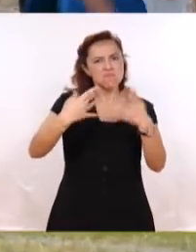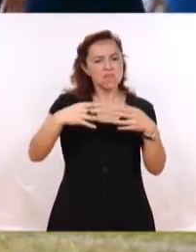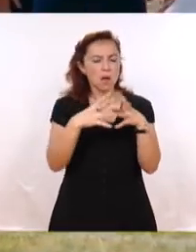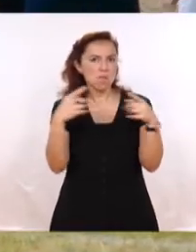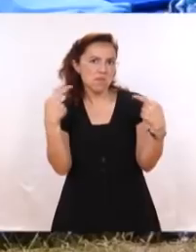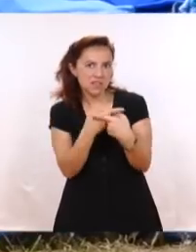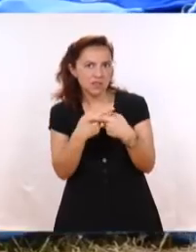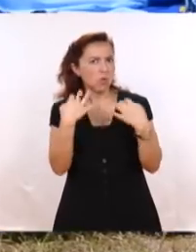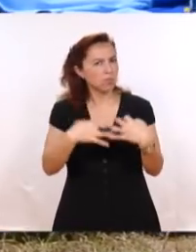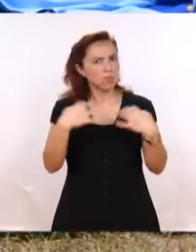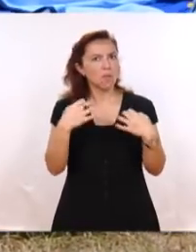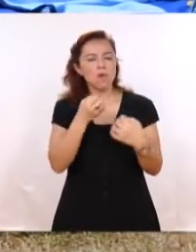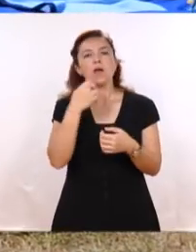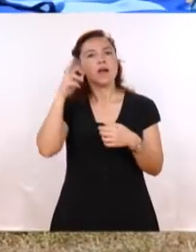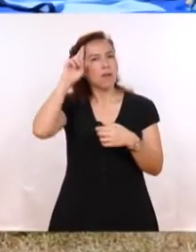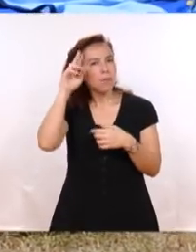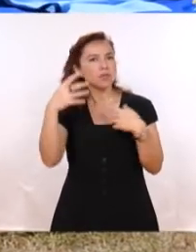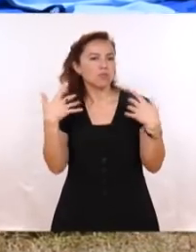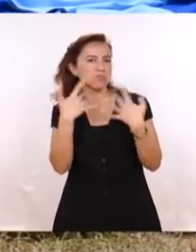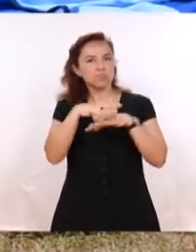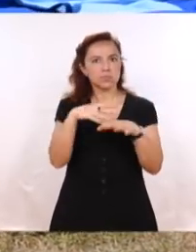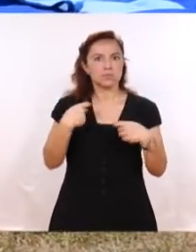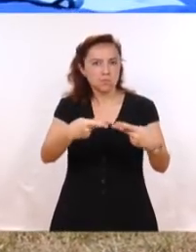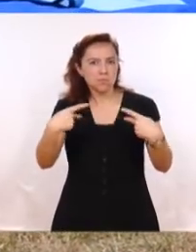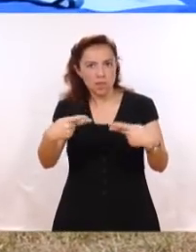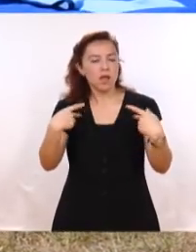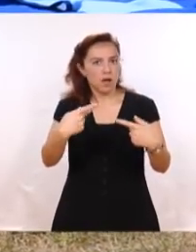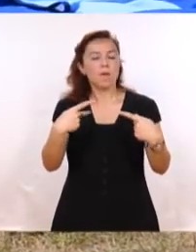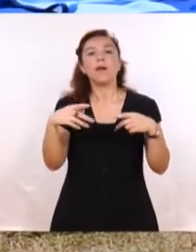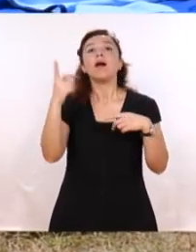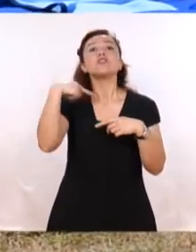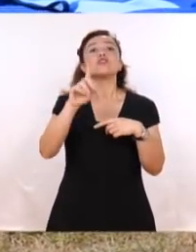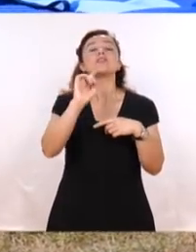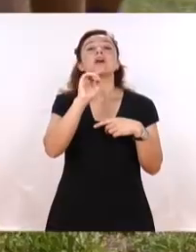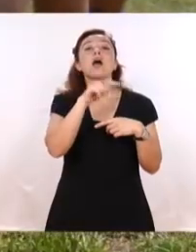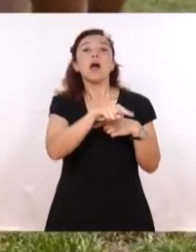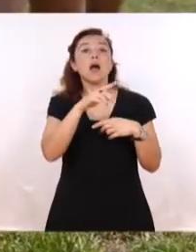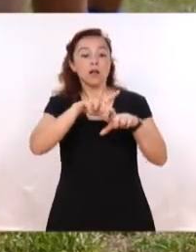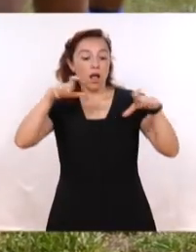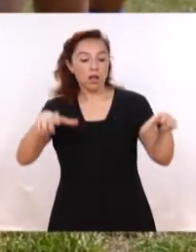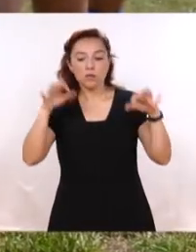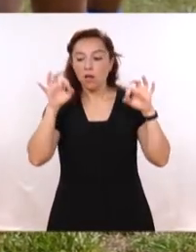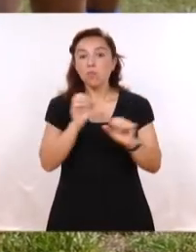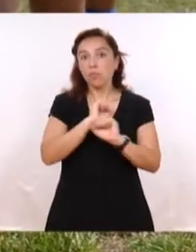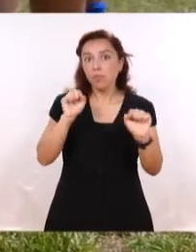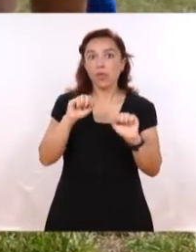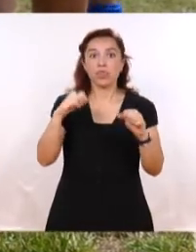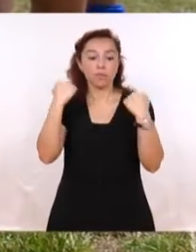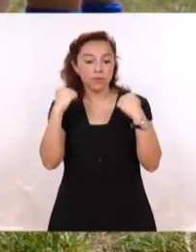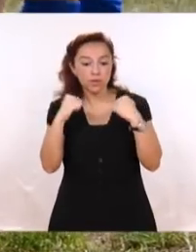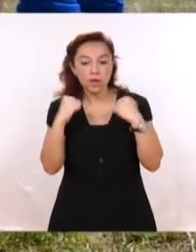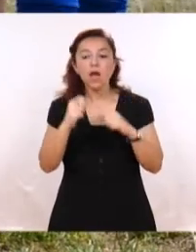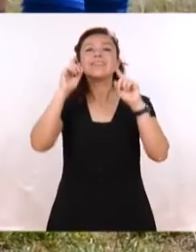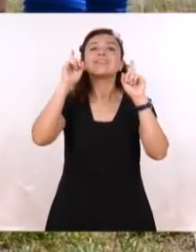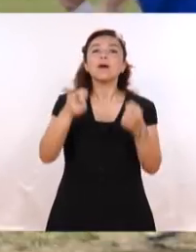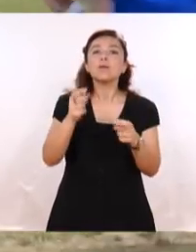y respeto Con la instalación de la cancha Quienes participan de la actividad Tienen un espacio adecuado para realizar el deporte Y generar